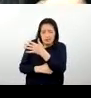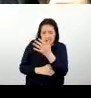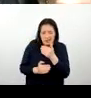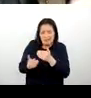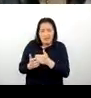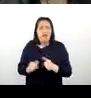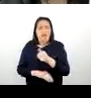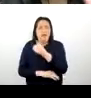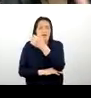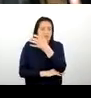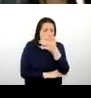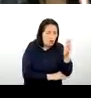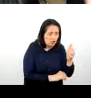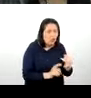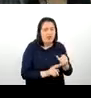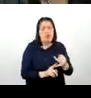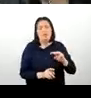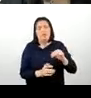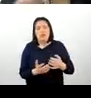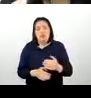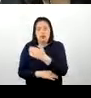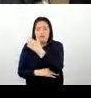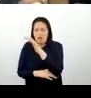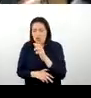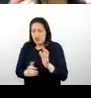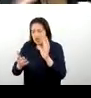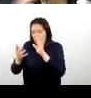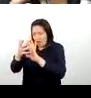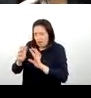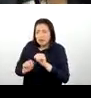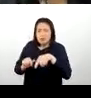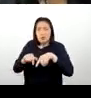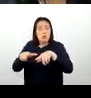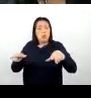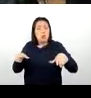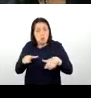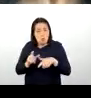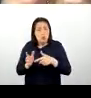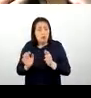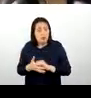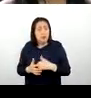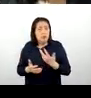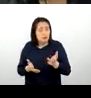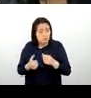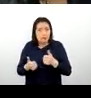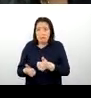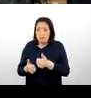montano, el bosque de neblina, entonces que son hábitats muy propicios para las aves y también